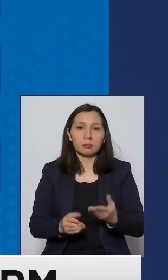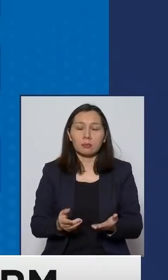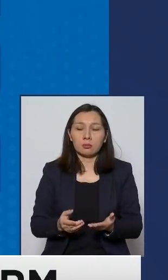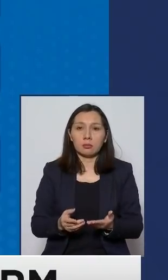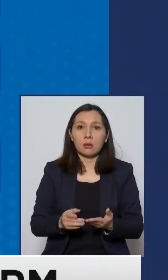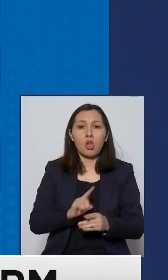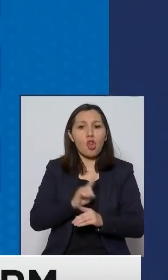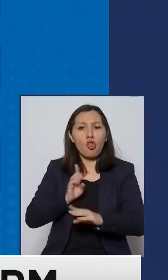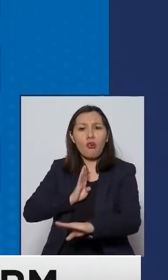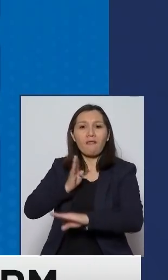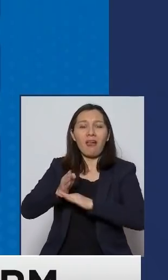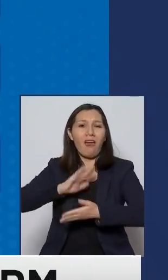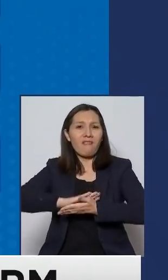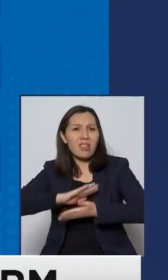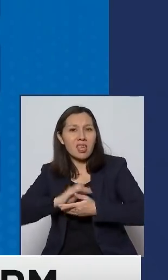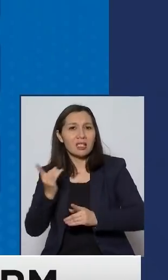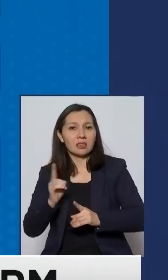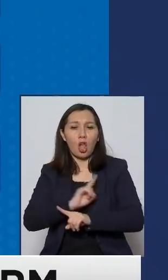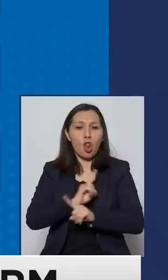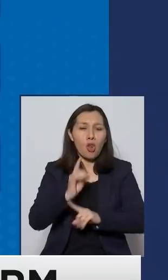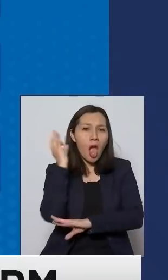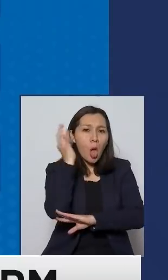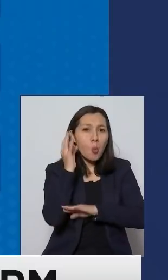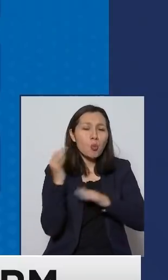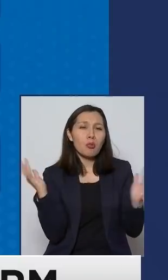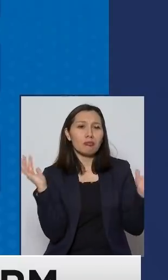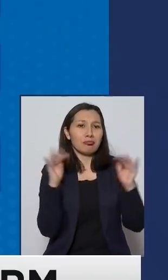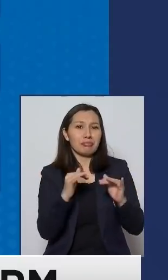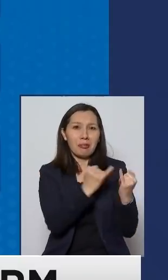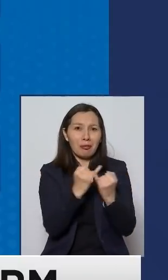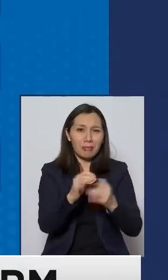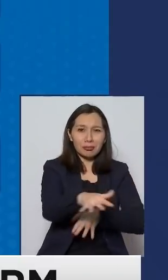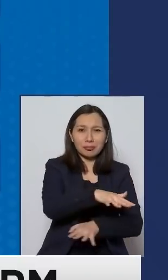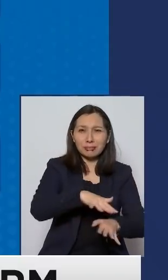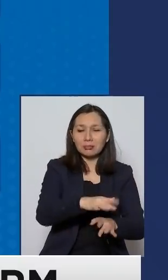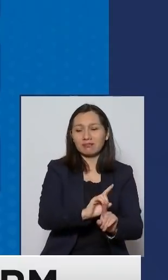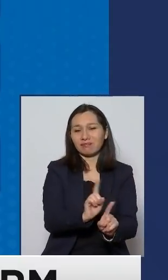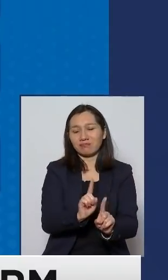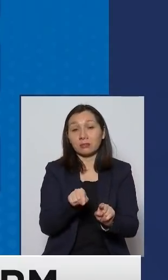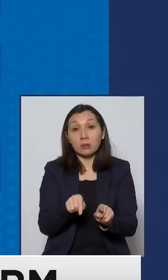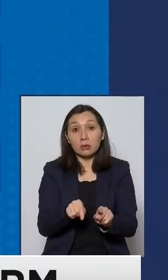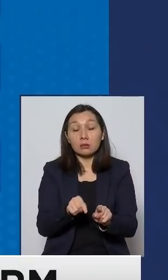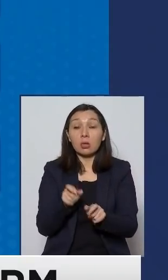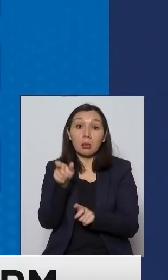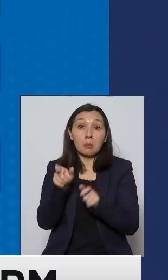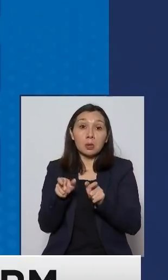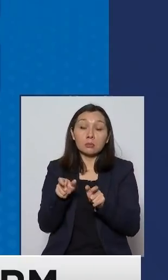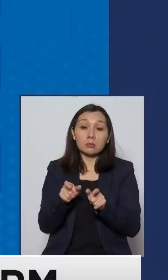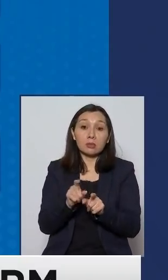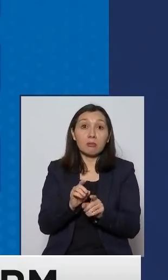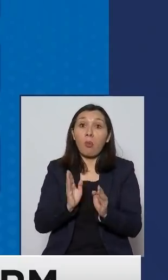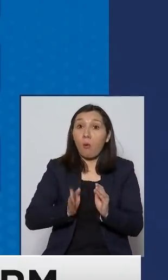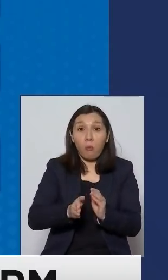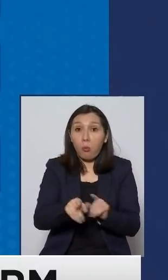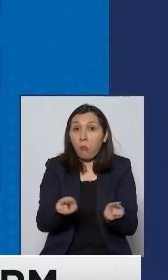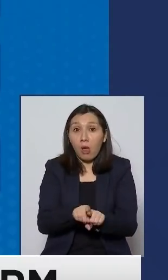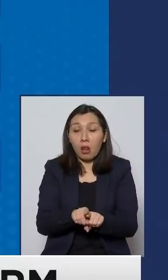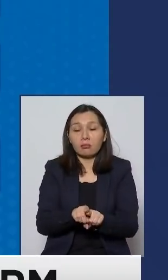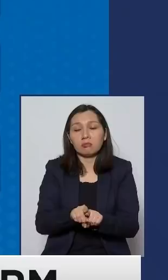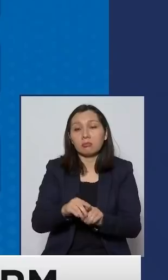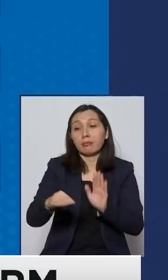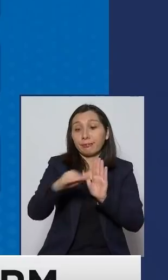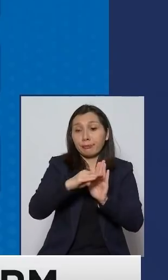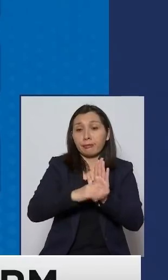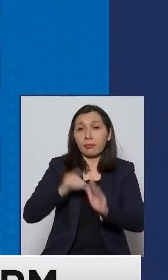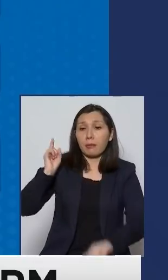concurrir a fiestas no concurrir a reuniones sociales porque sabemos que si eso no ocurre las medidas que